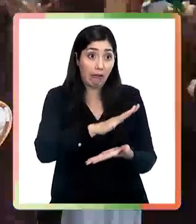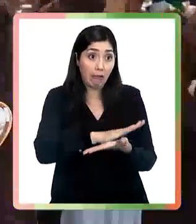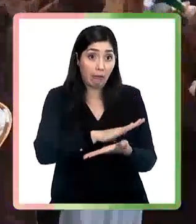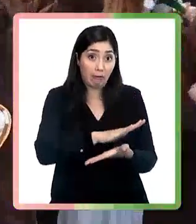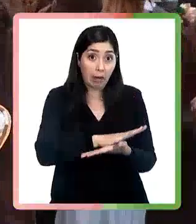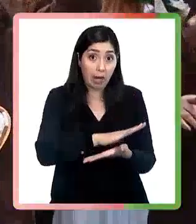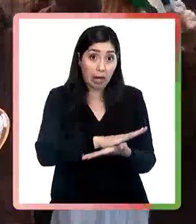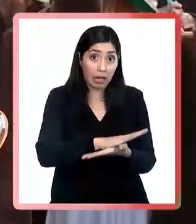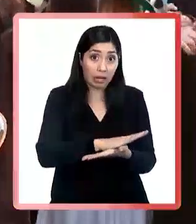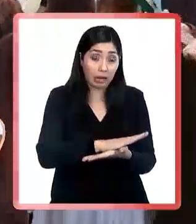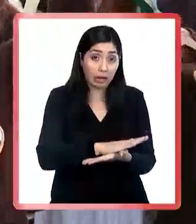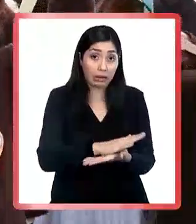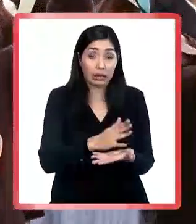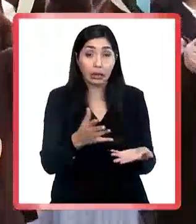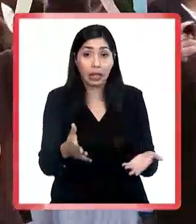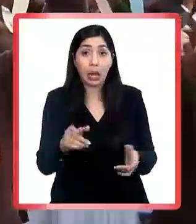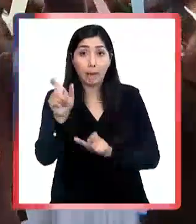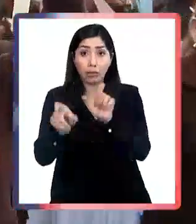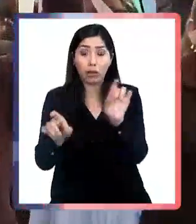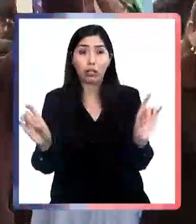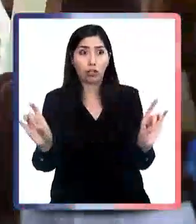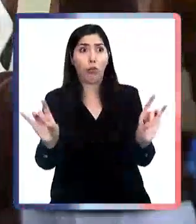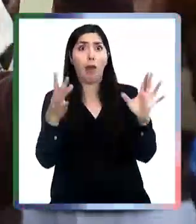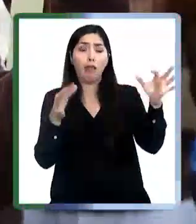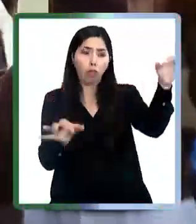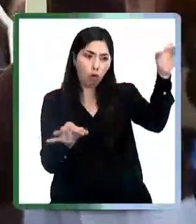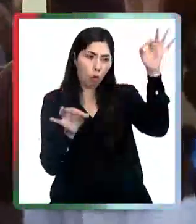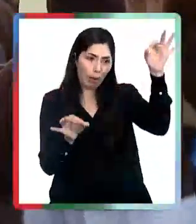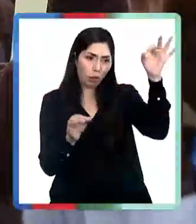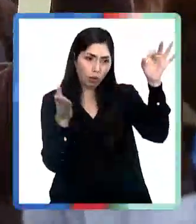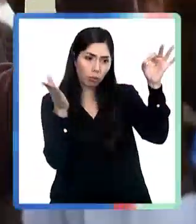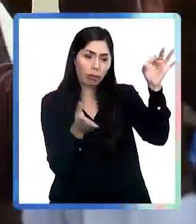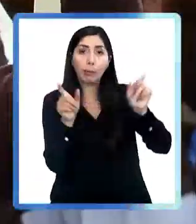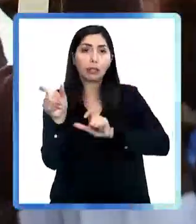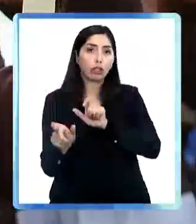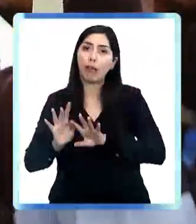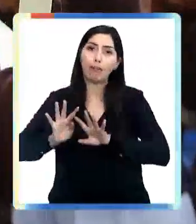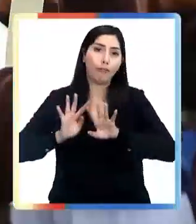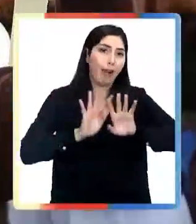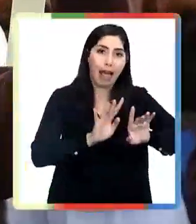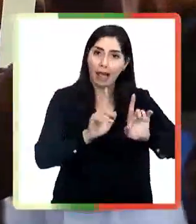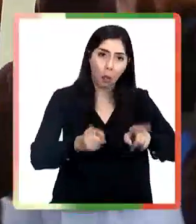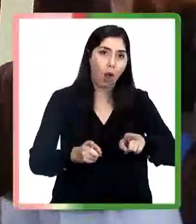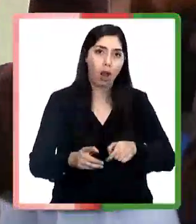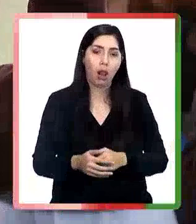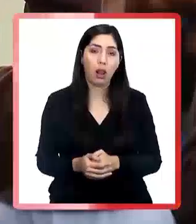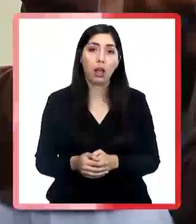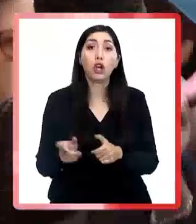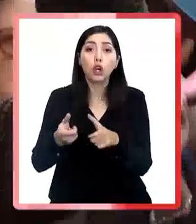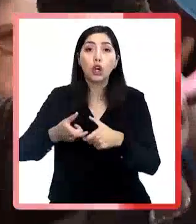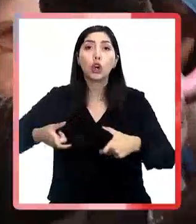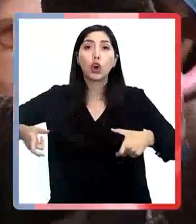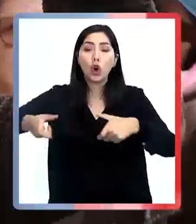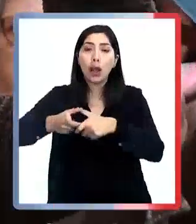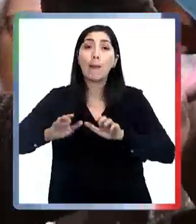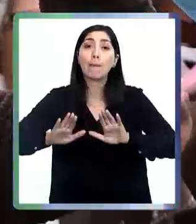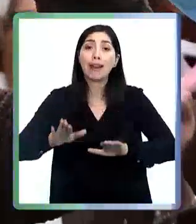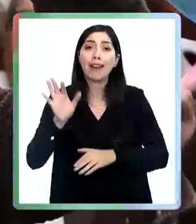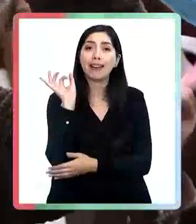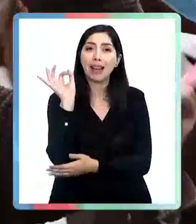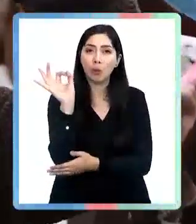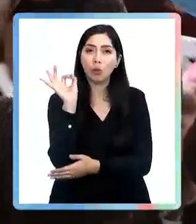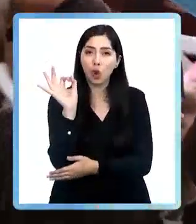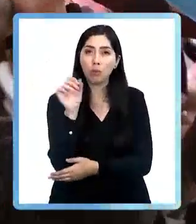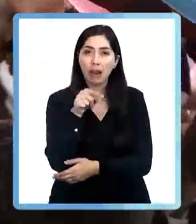se va a sorprender solamente en el documento porque la gente va a ir igual. Los consejeros regionales esperan sesionar para revisar